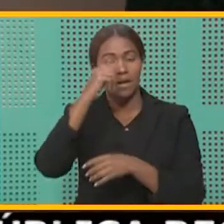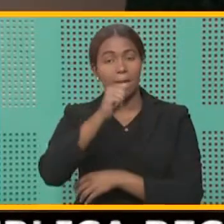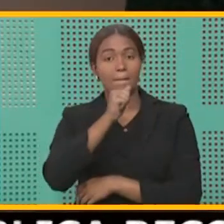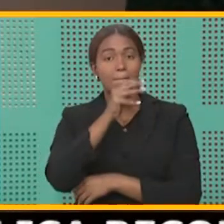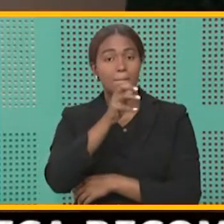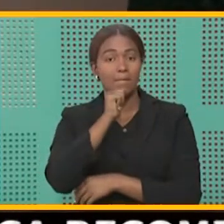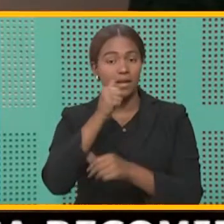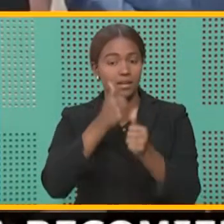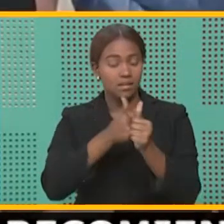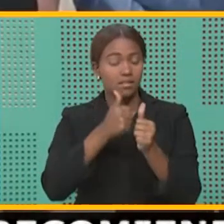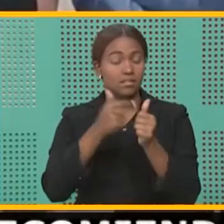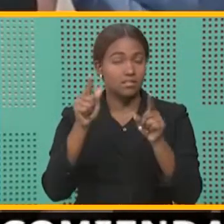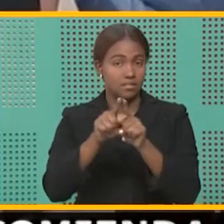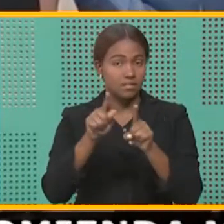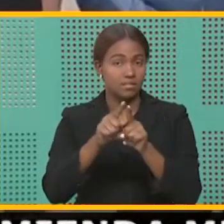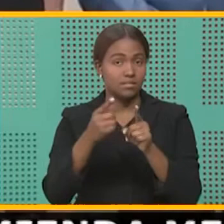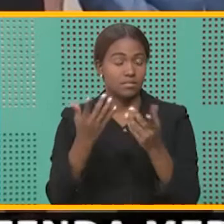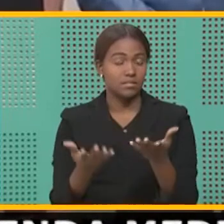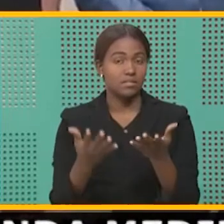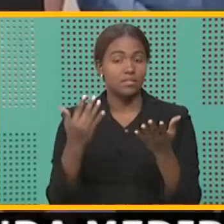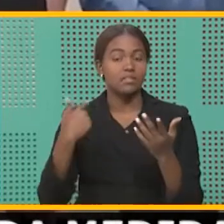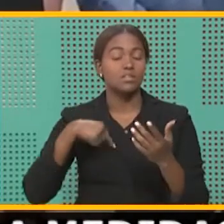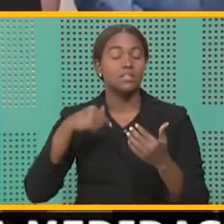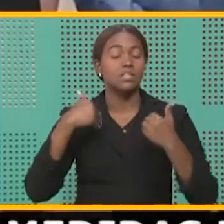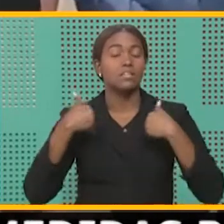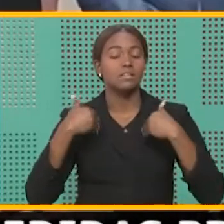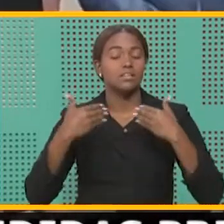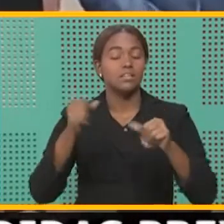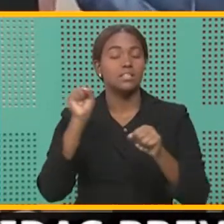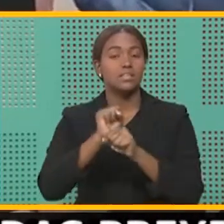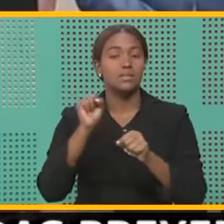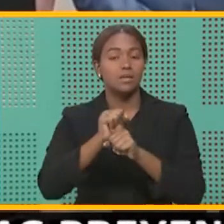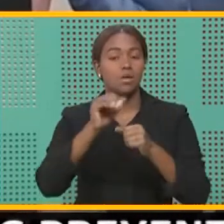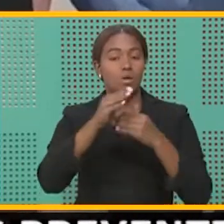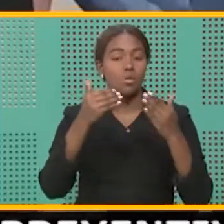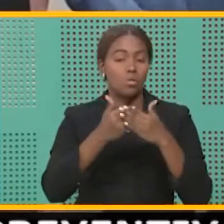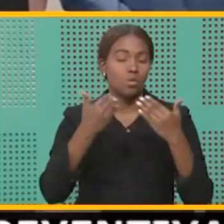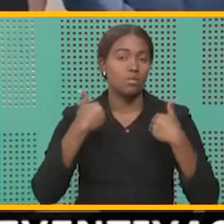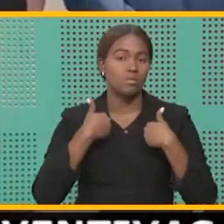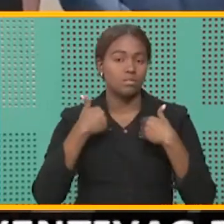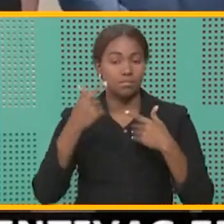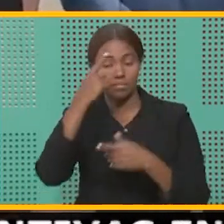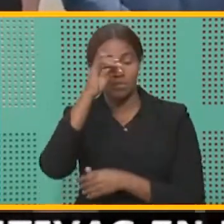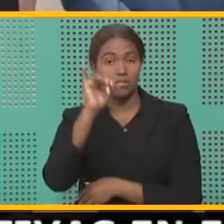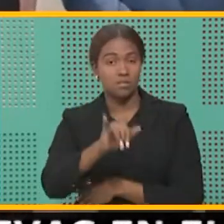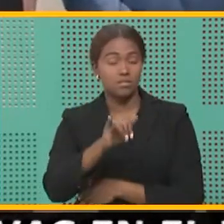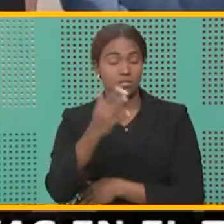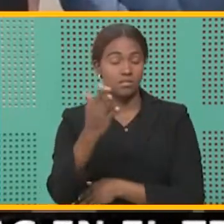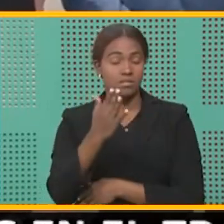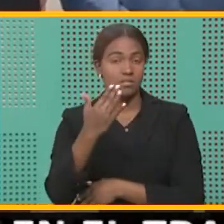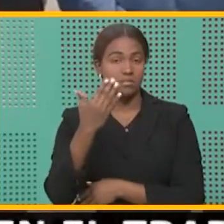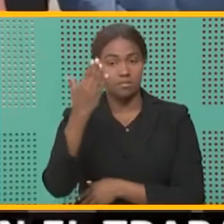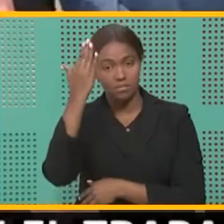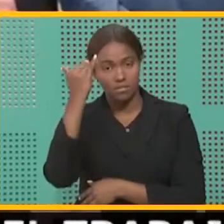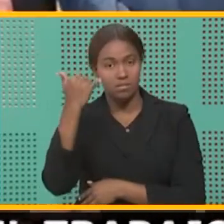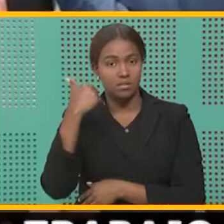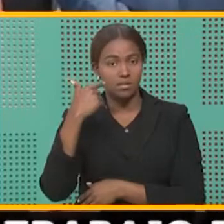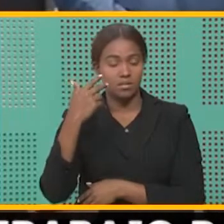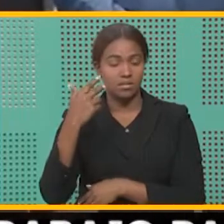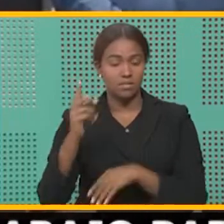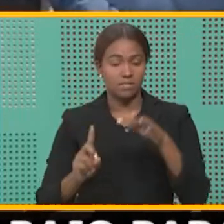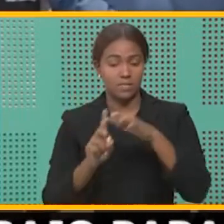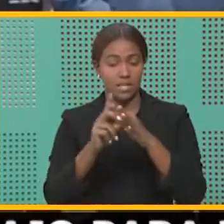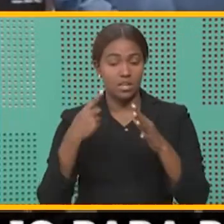más, y estamos trabajando en todas las etapas. Por lo tanto, lo que compete a